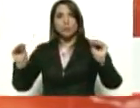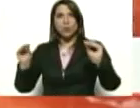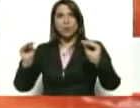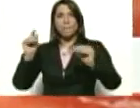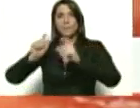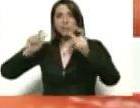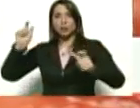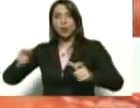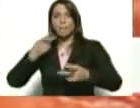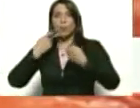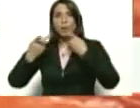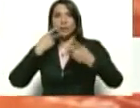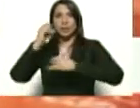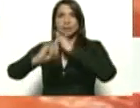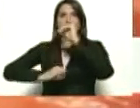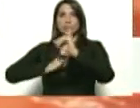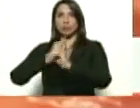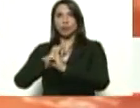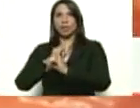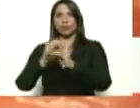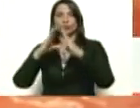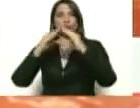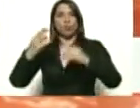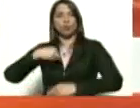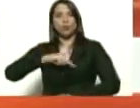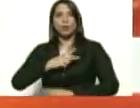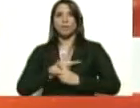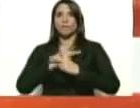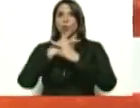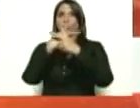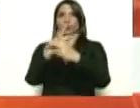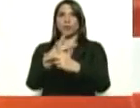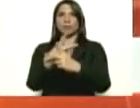toda nuestra voluntad